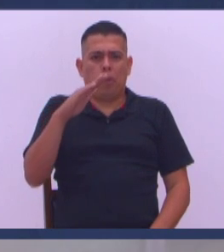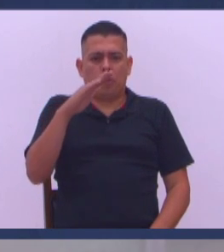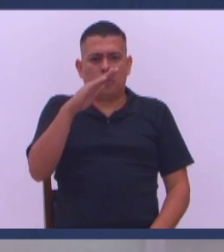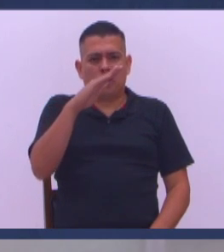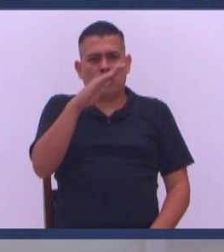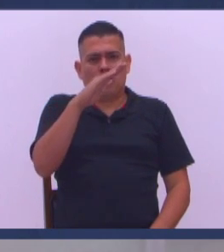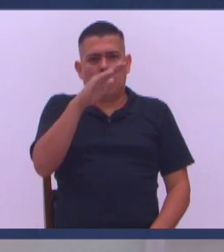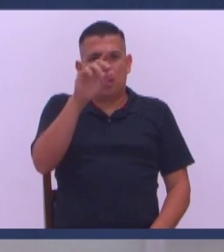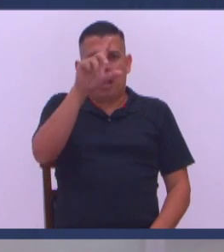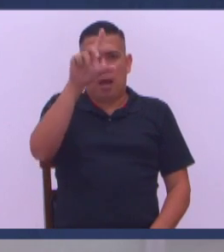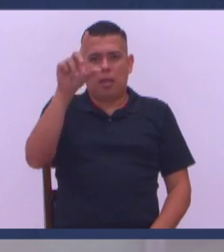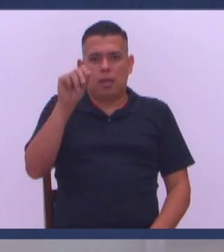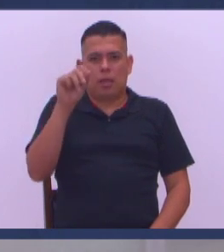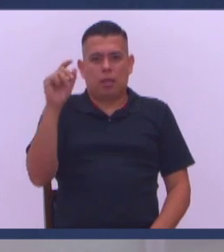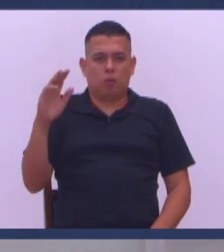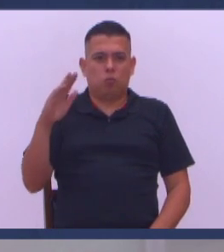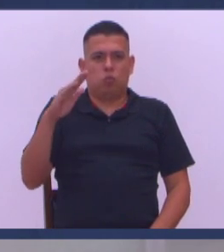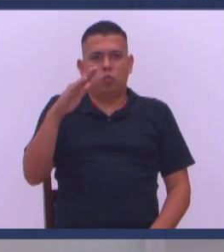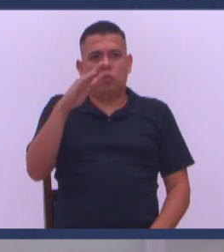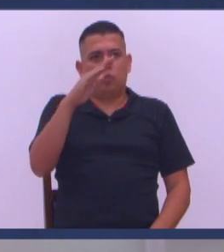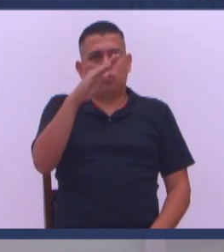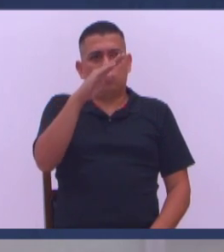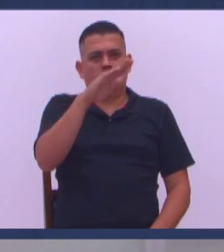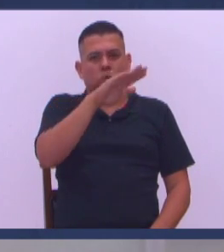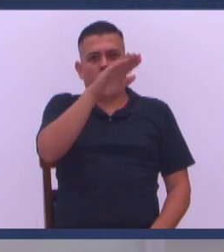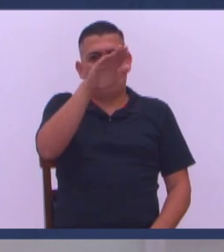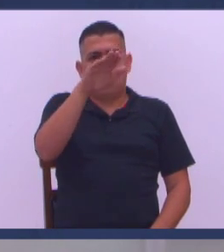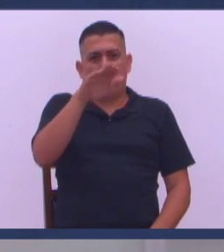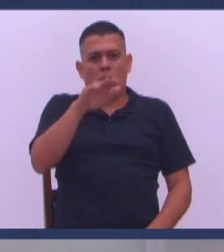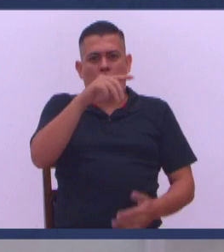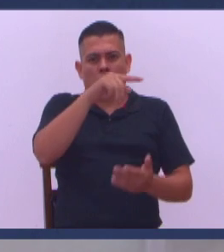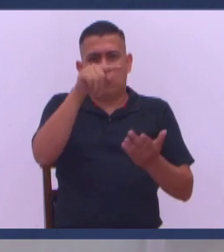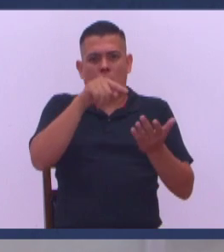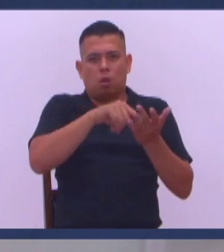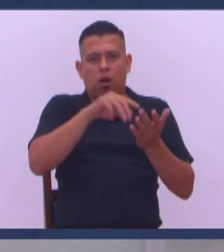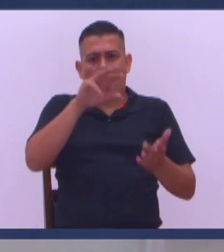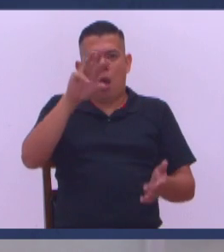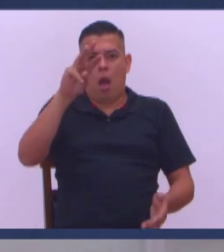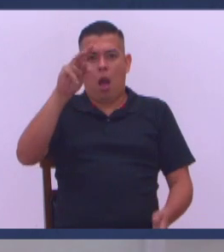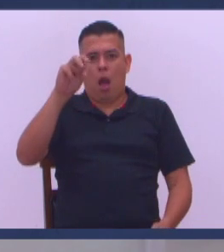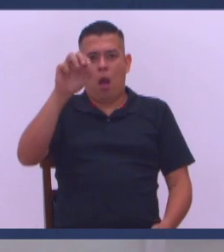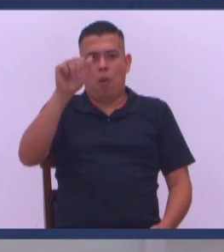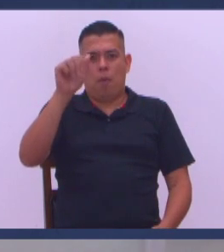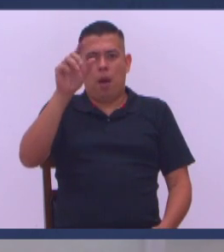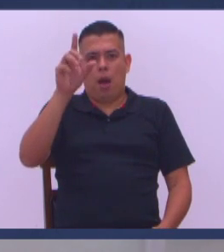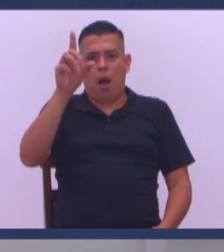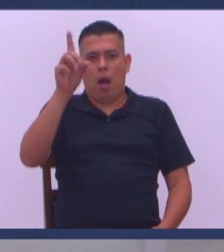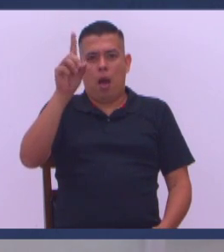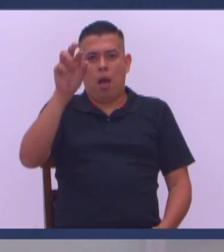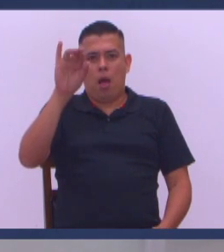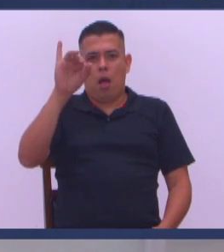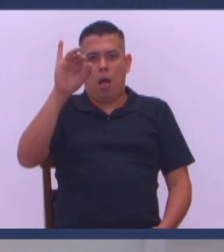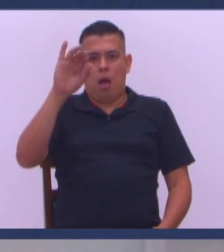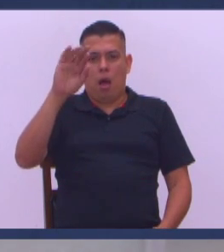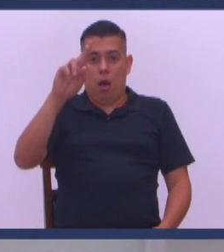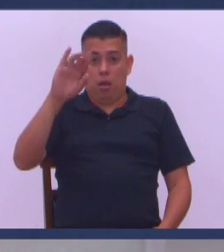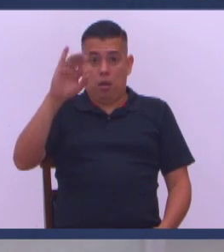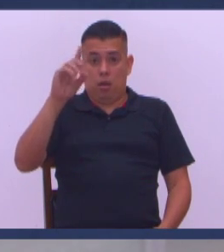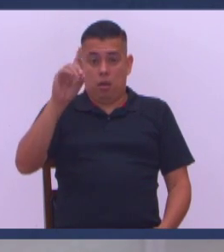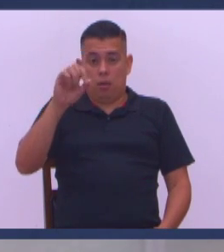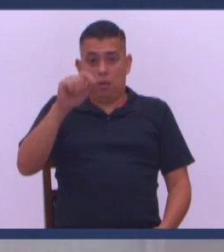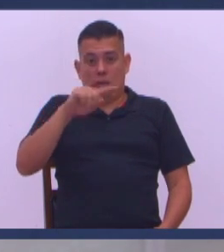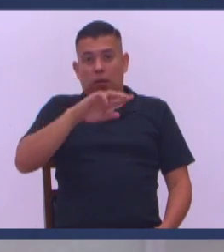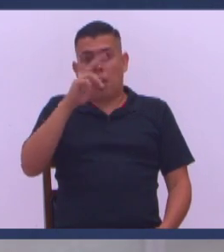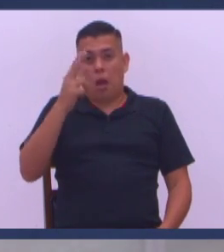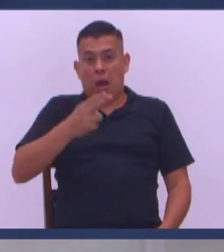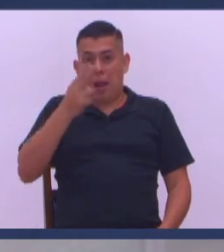aquí Hasta Italia Paramos en Madrid Y dije señor Ya terminó la pesadilla Y luego me vuelven En Caramar al avión